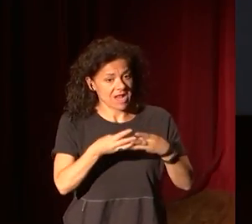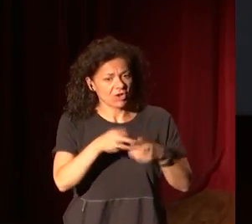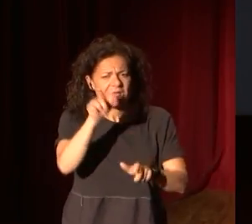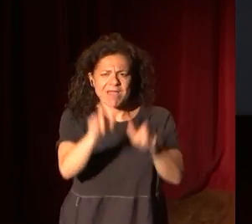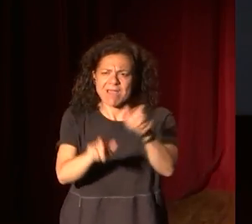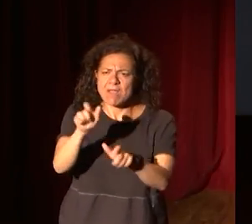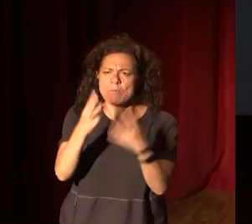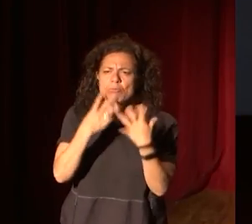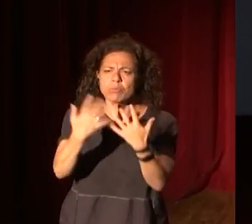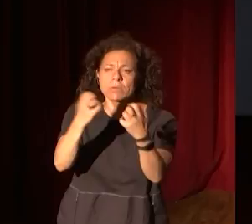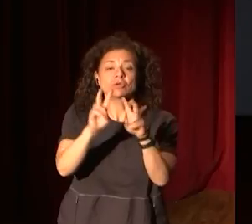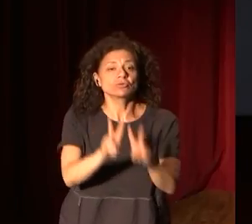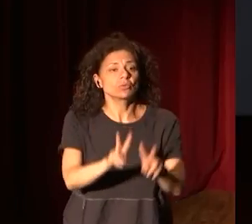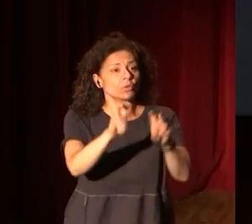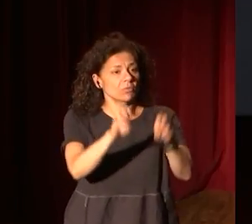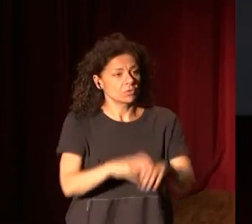públicos nuevos?